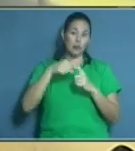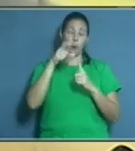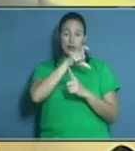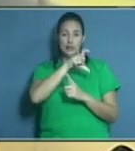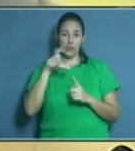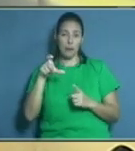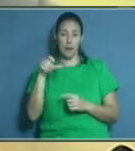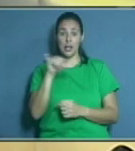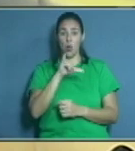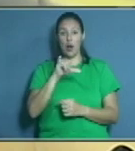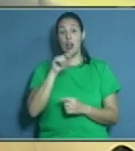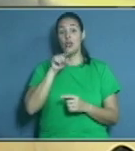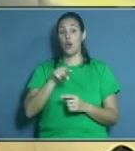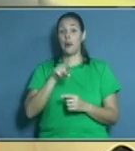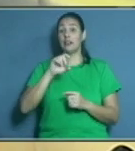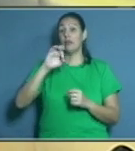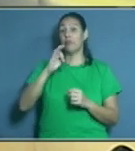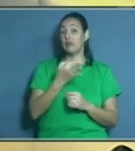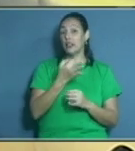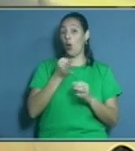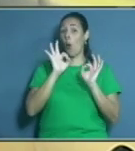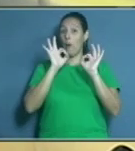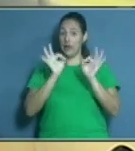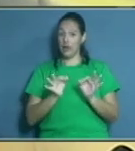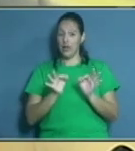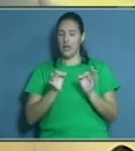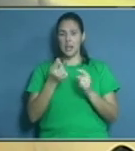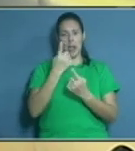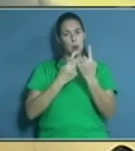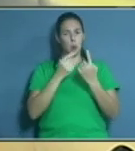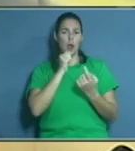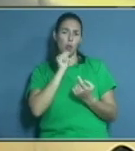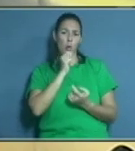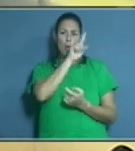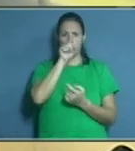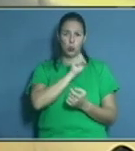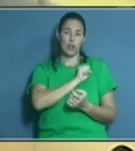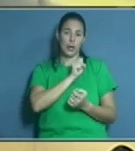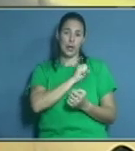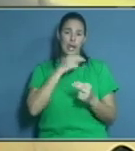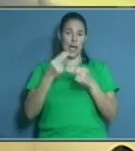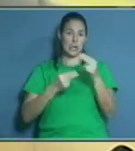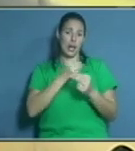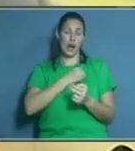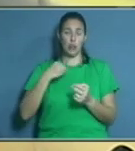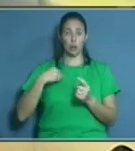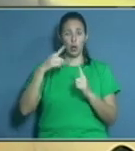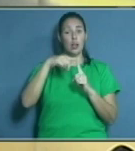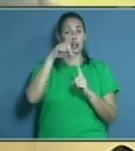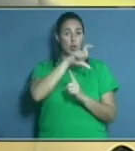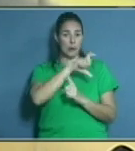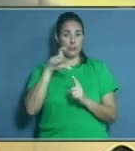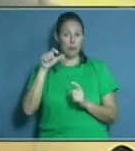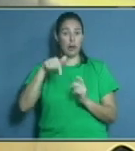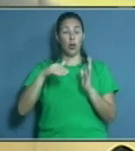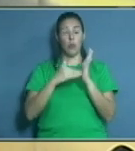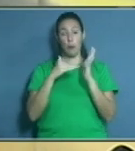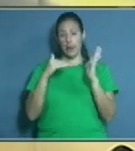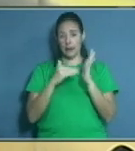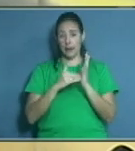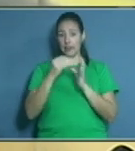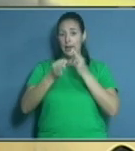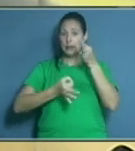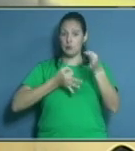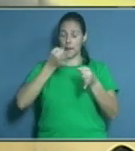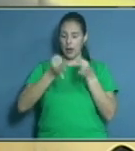sobre este mito particularmente. Y también cualquier pregunta, cualquier interrogante a la doctora Mildred sobre el tema que esta tarde nos ocupa